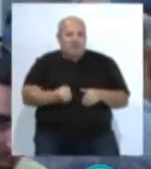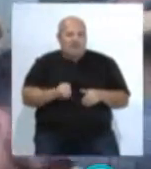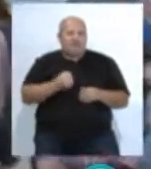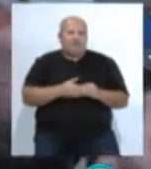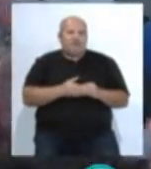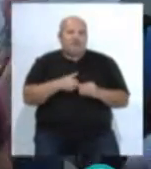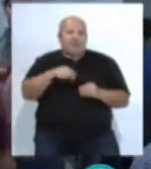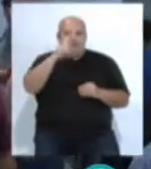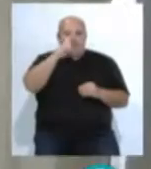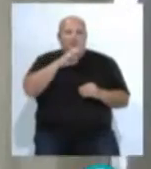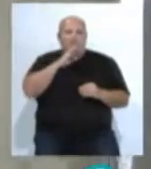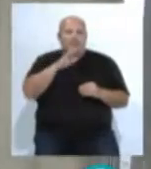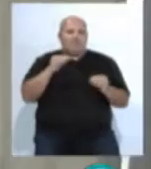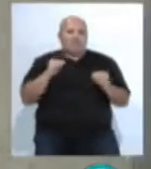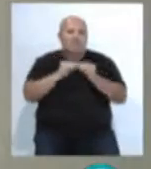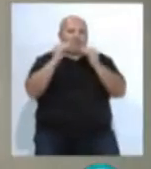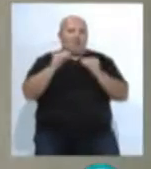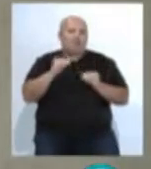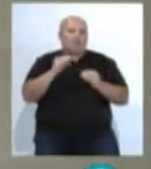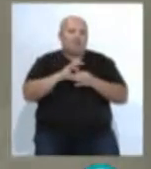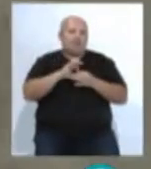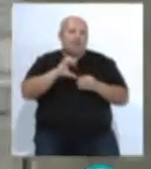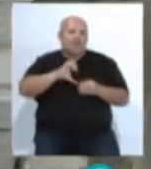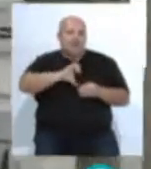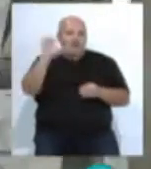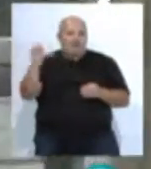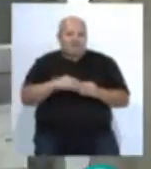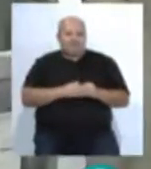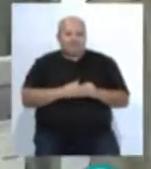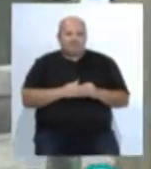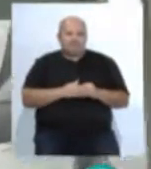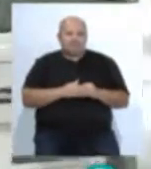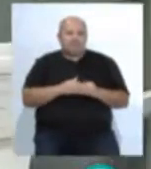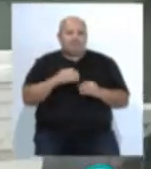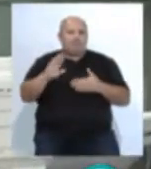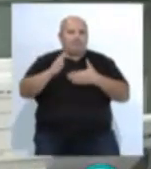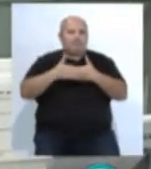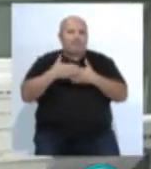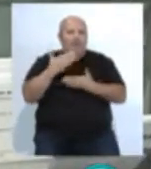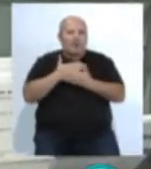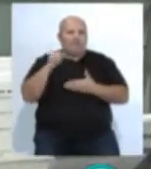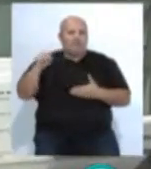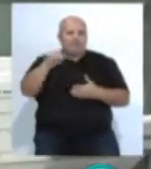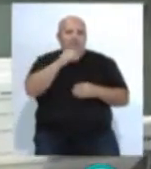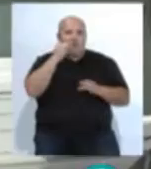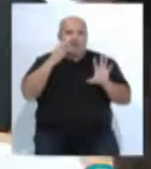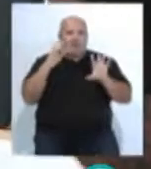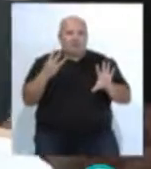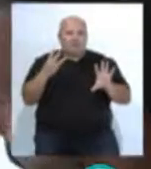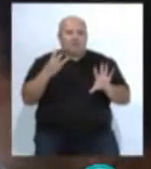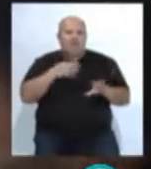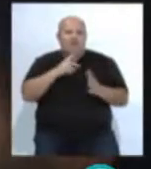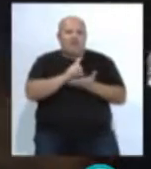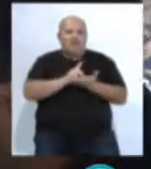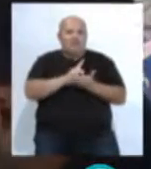municipales que este año además coincidían con los comicios europeos. Tras el cierre de los colegios a las 8 de la tarde y con